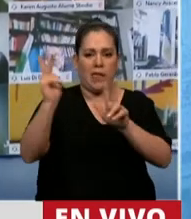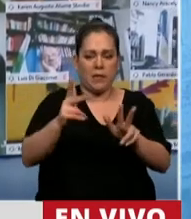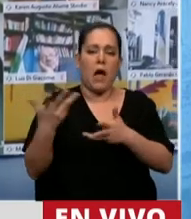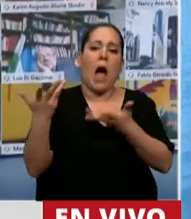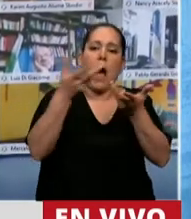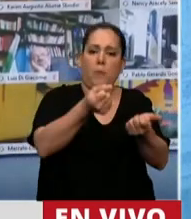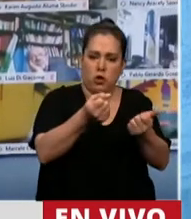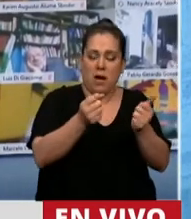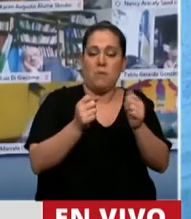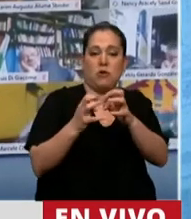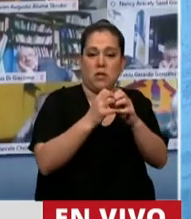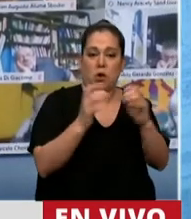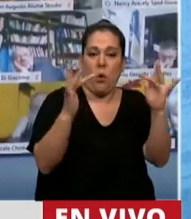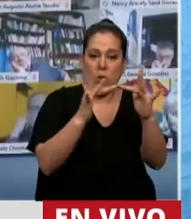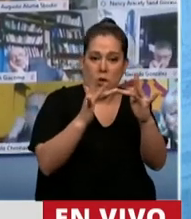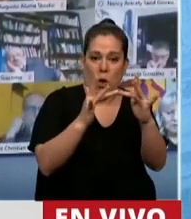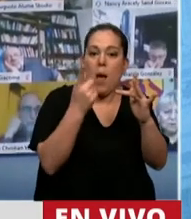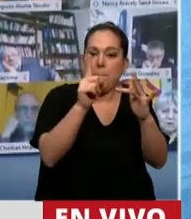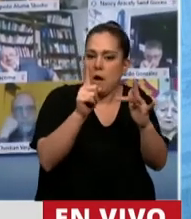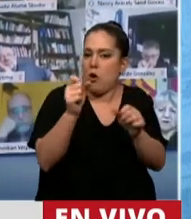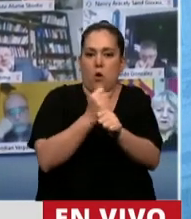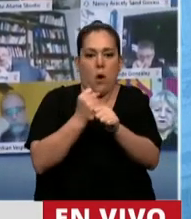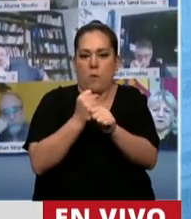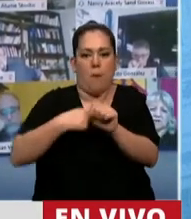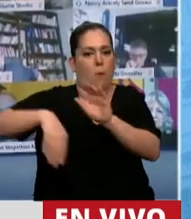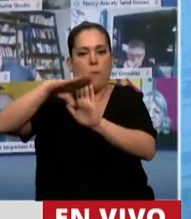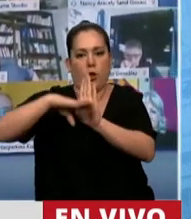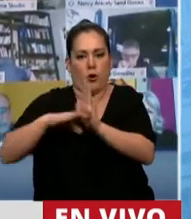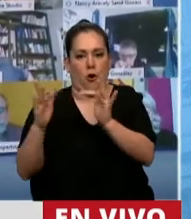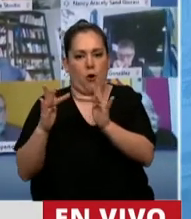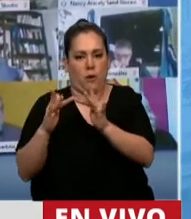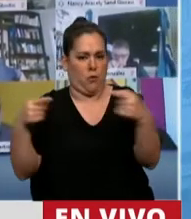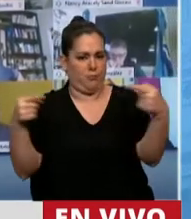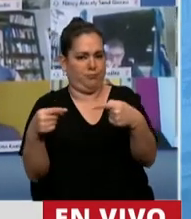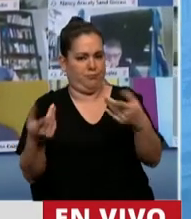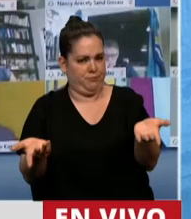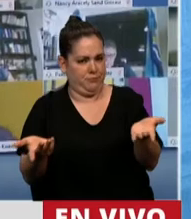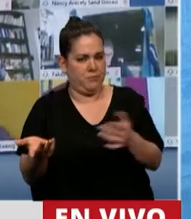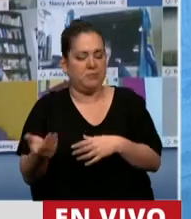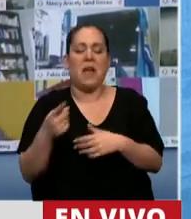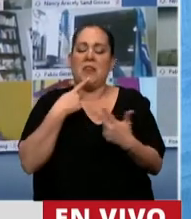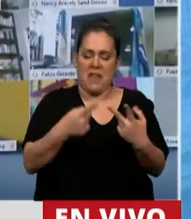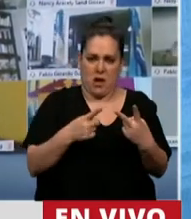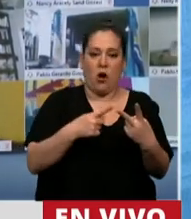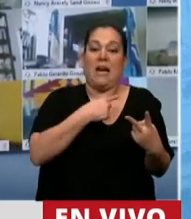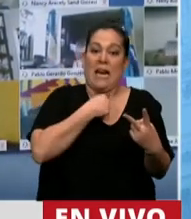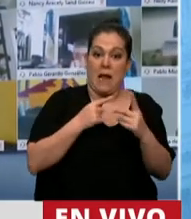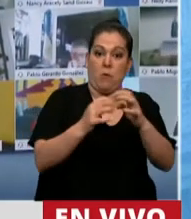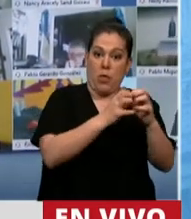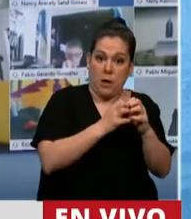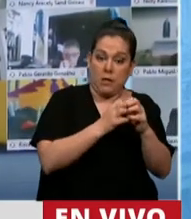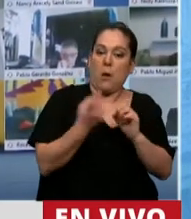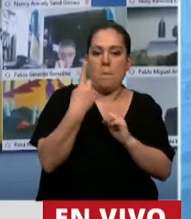sesión virtual, pero no aprobamos el protocolo virtual. Queremos debatir los proyectos, pero no queremos